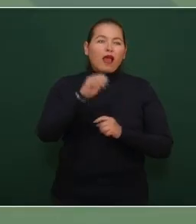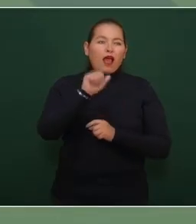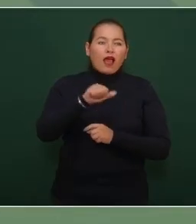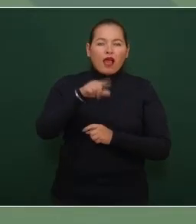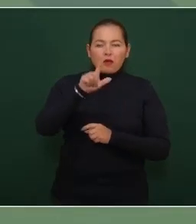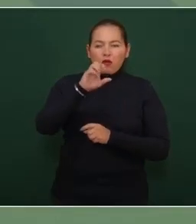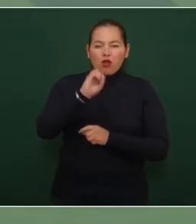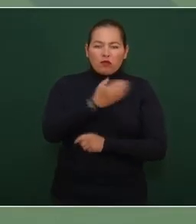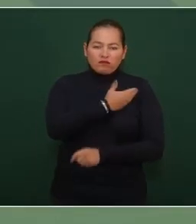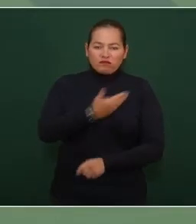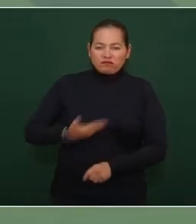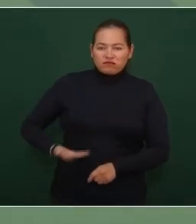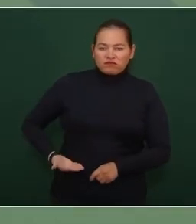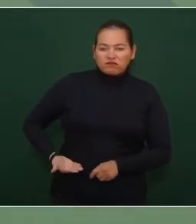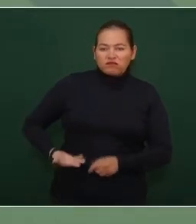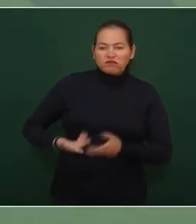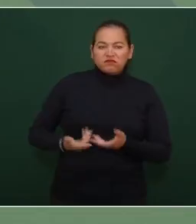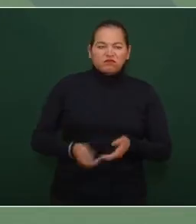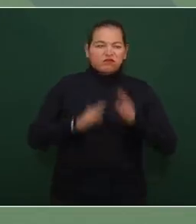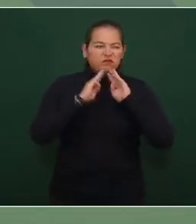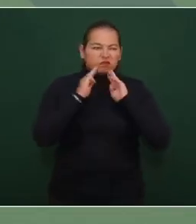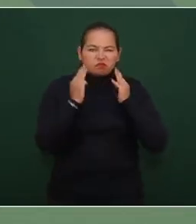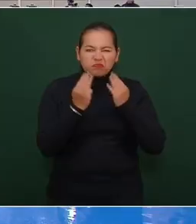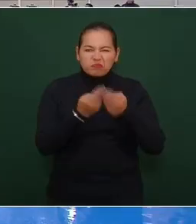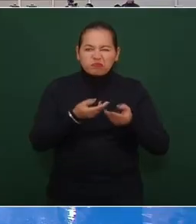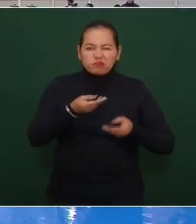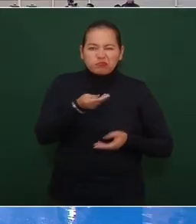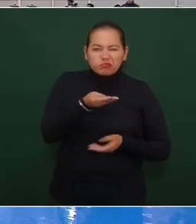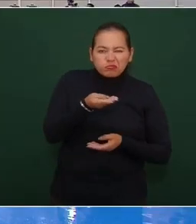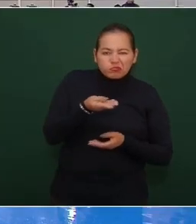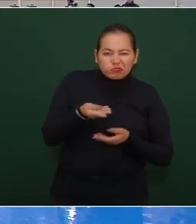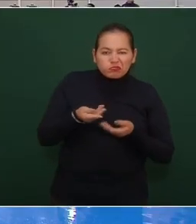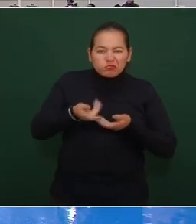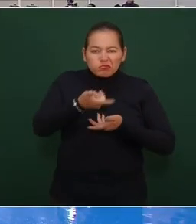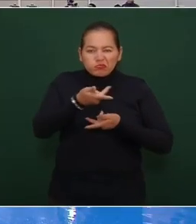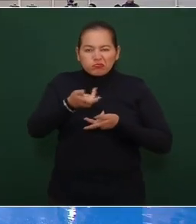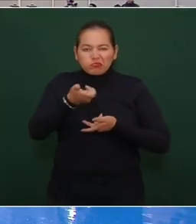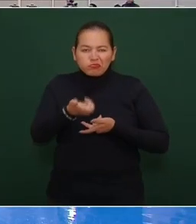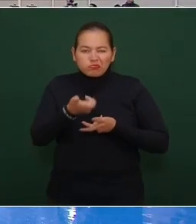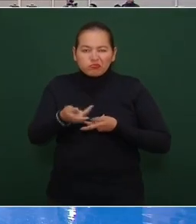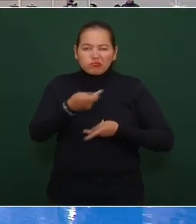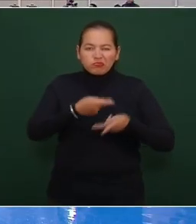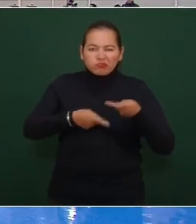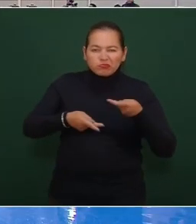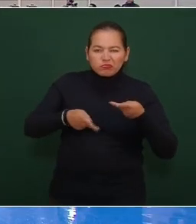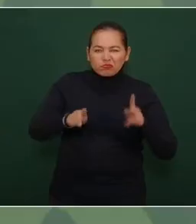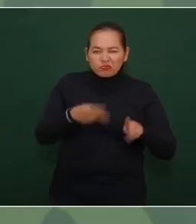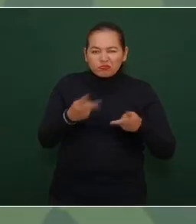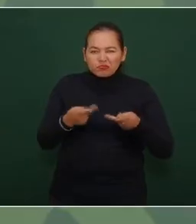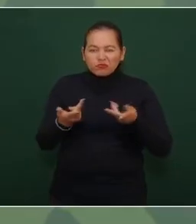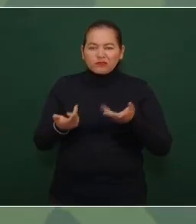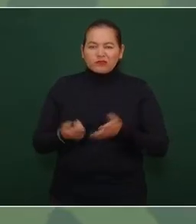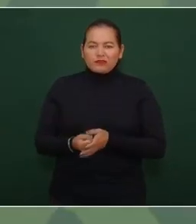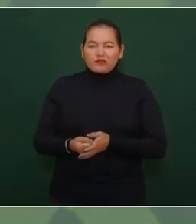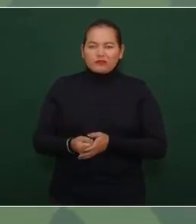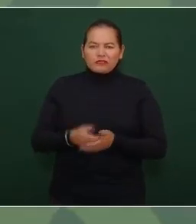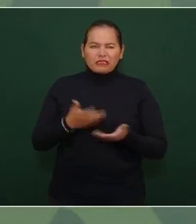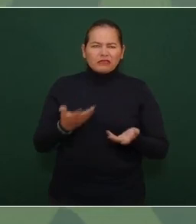y aparece en las redes que ven ese mensaje